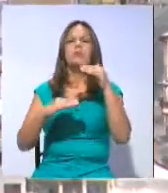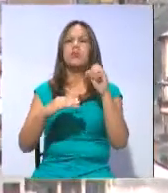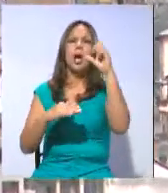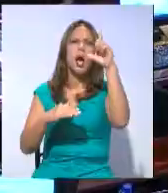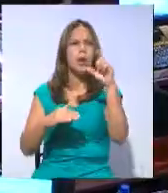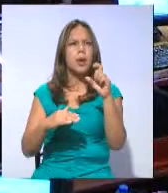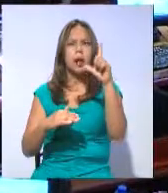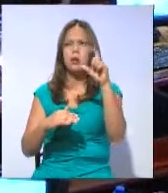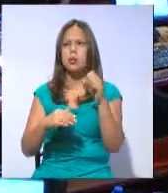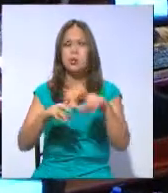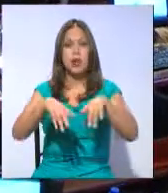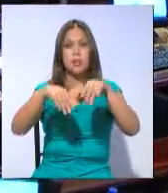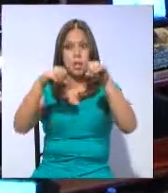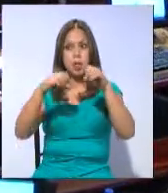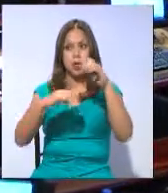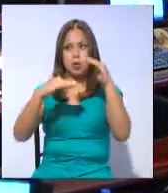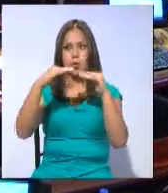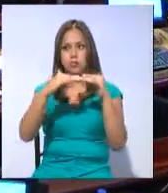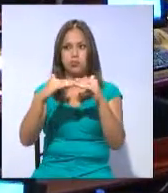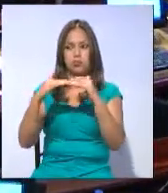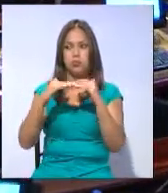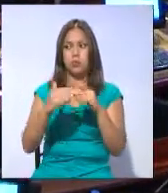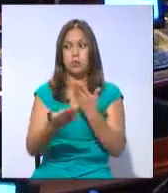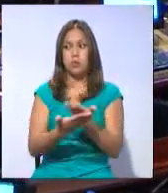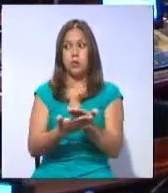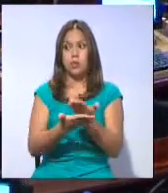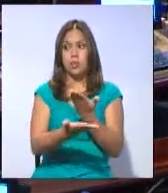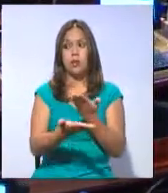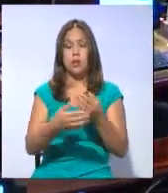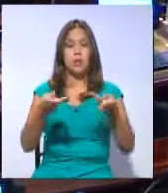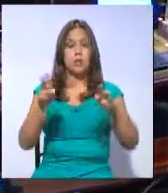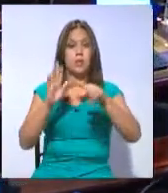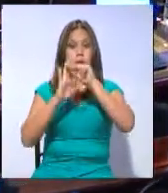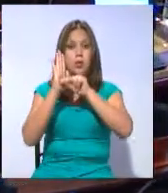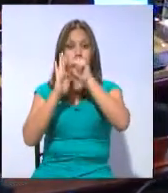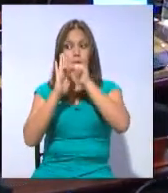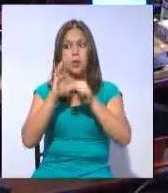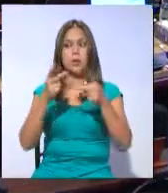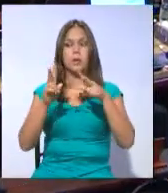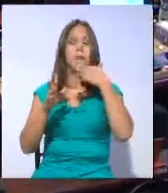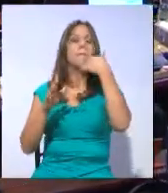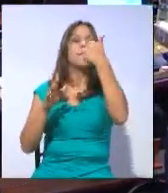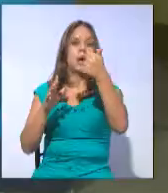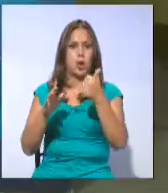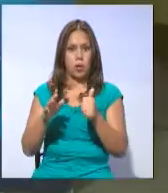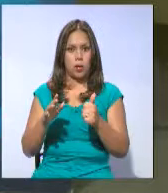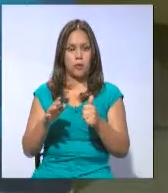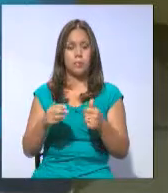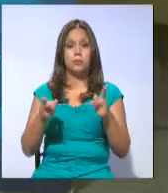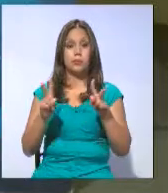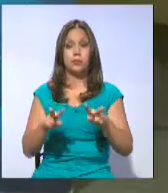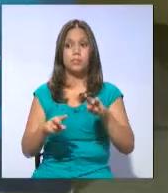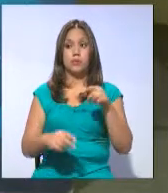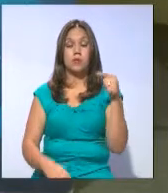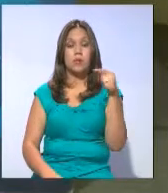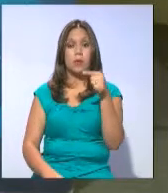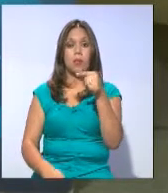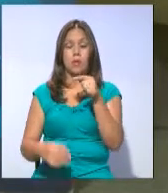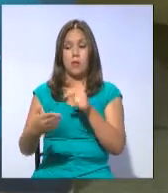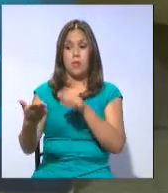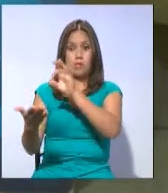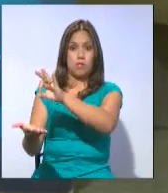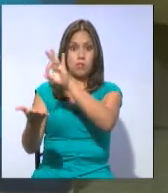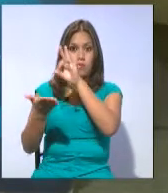plusvalía. Entre ellas, la derrogatoria de la norma, pero también reformas que mejoren la misma. Paco Salazar, ingeniero urbanista,